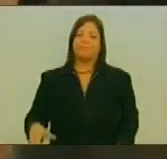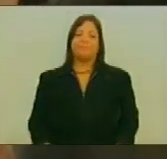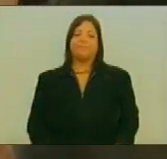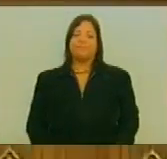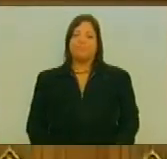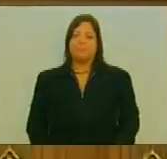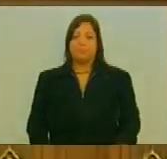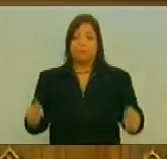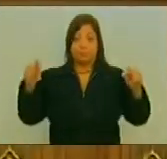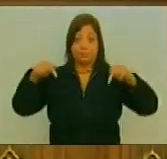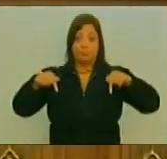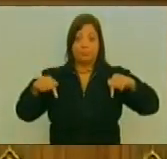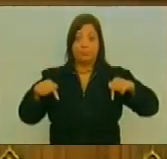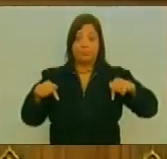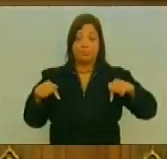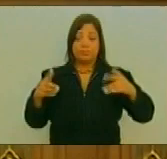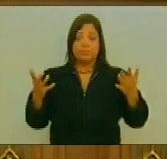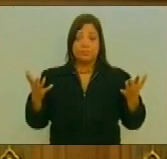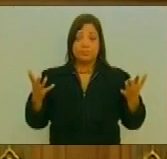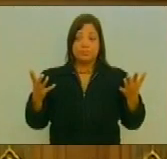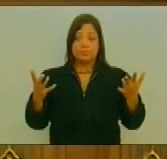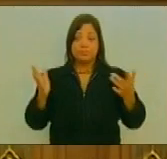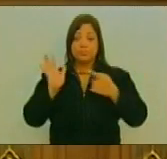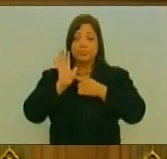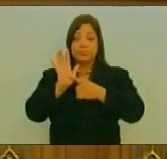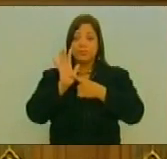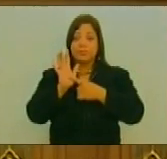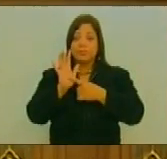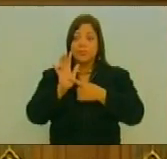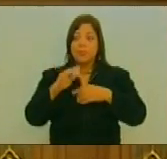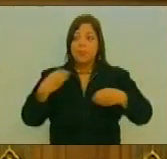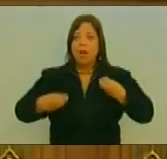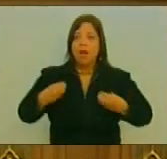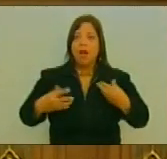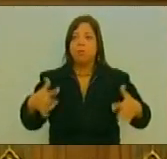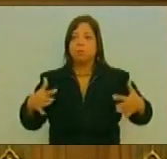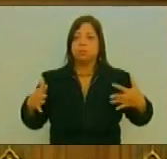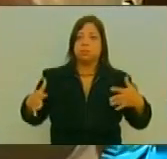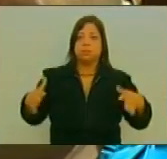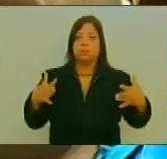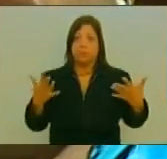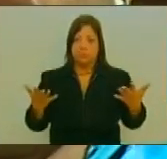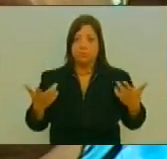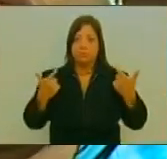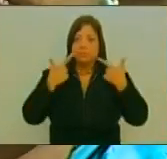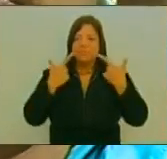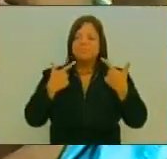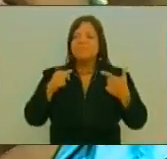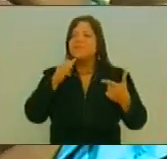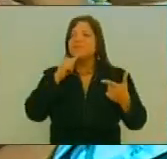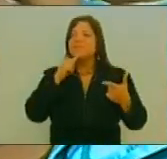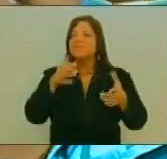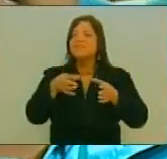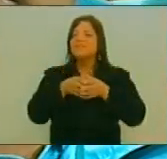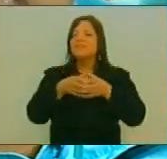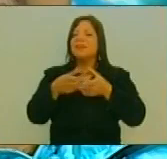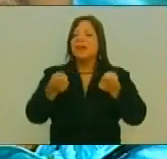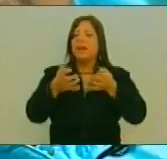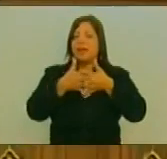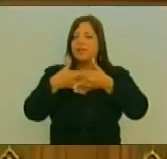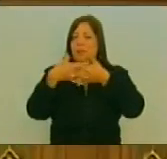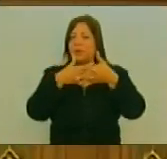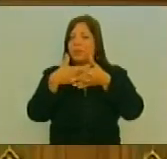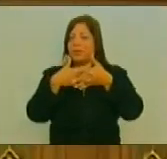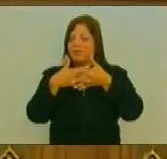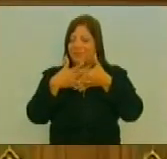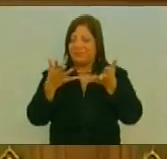Hoy Estamos en presencia Nosotros De un desespero De parte Del imperialismo Norteamericano